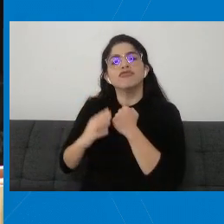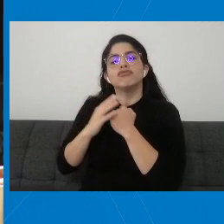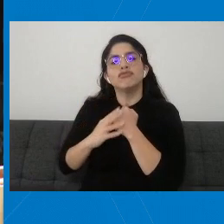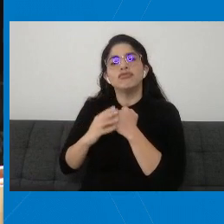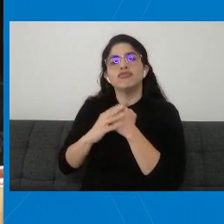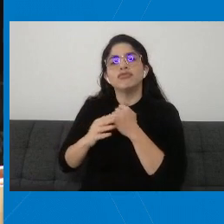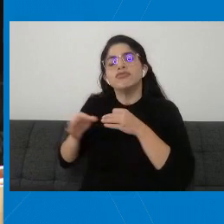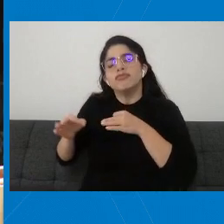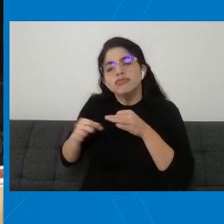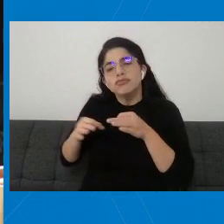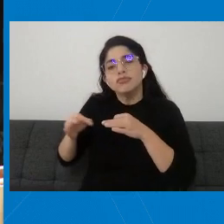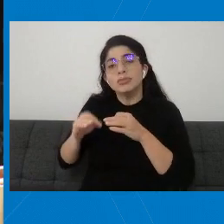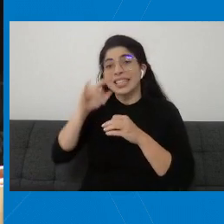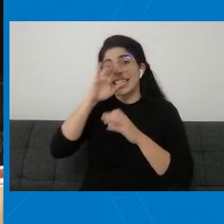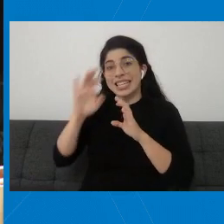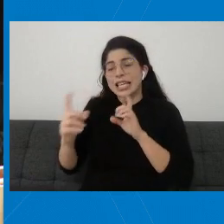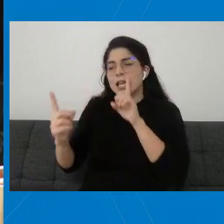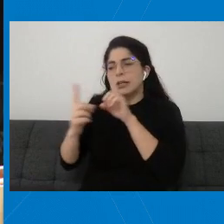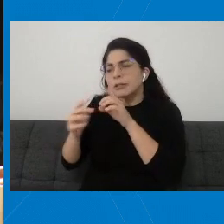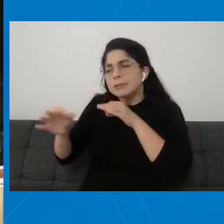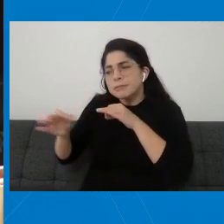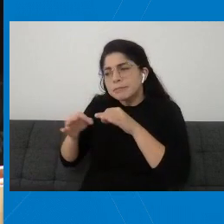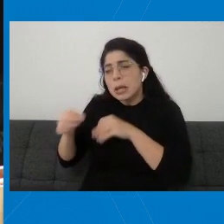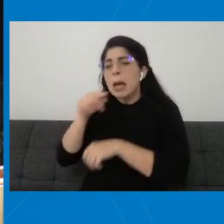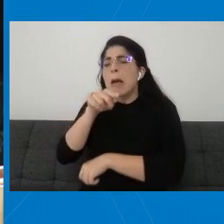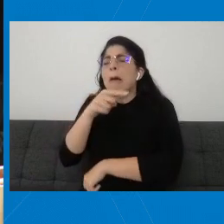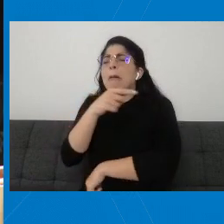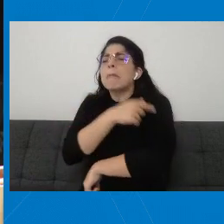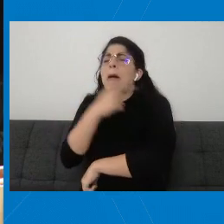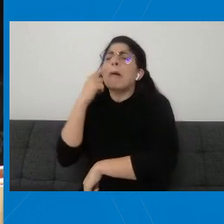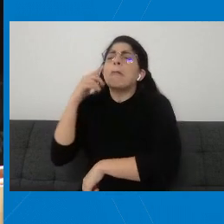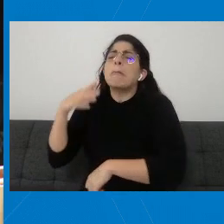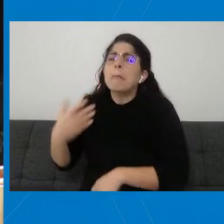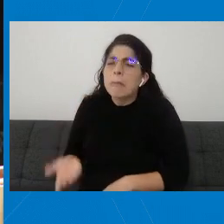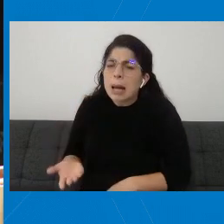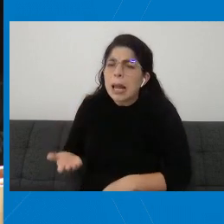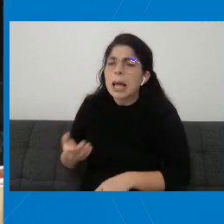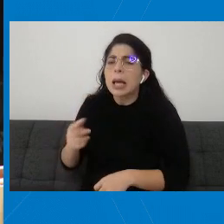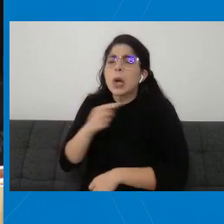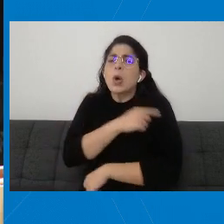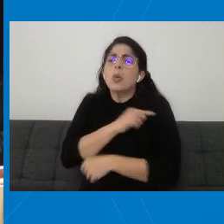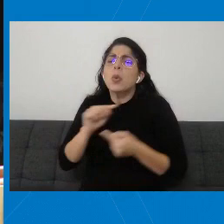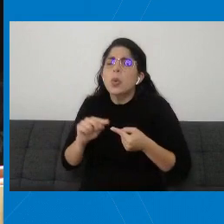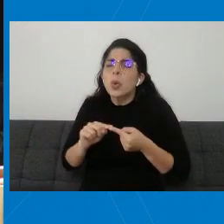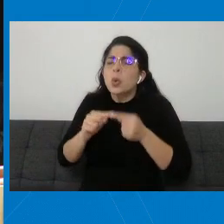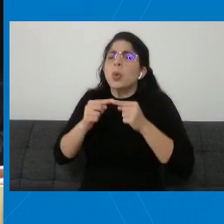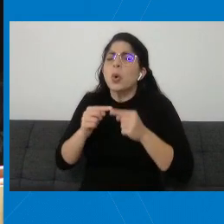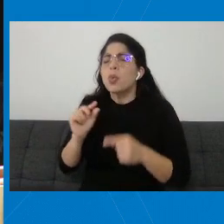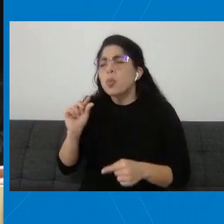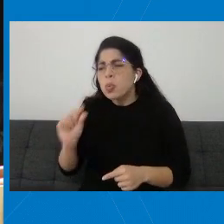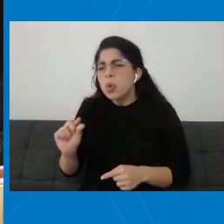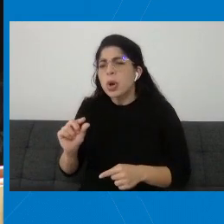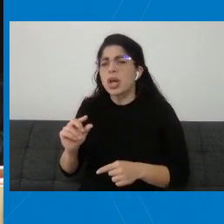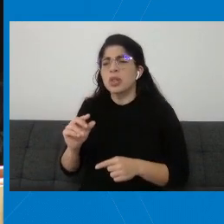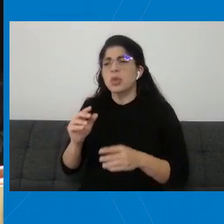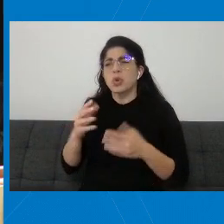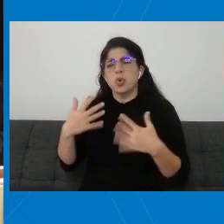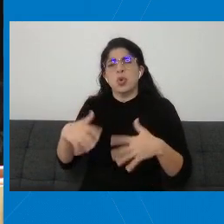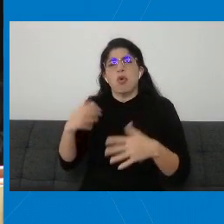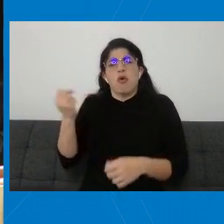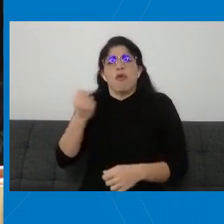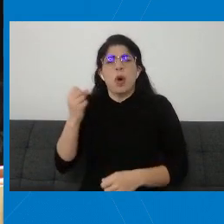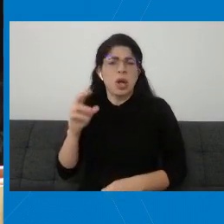explicarle que realmente la vacuna lo que hace sentir es como un calambrito, que no es un dolor importante,